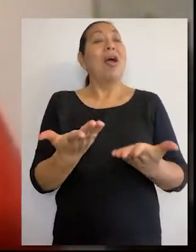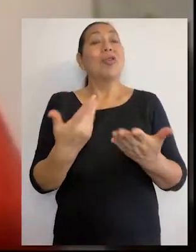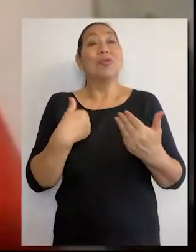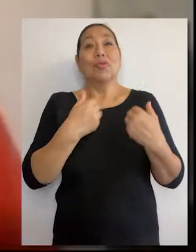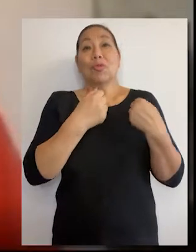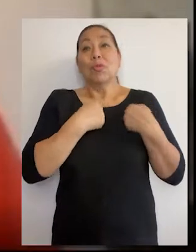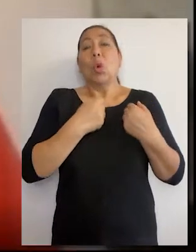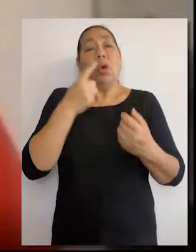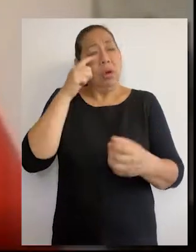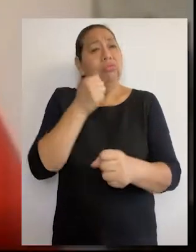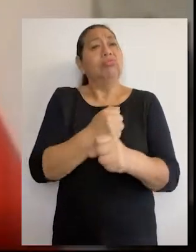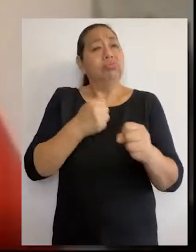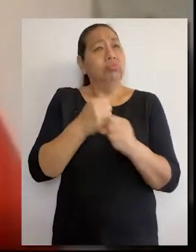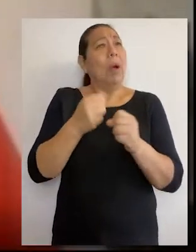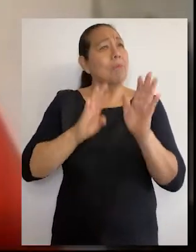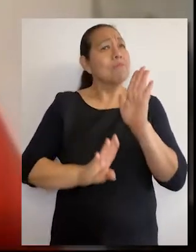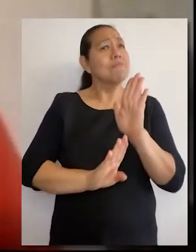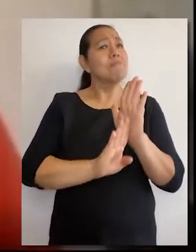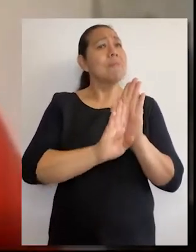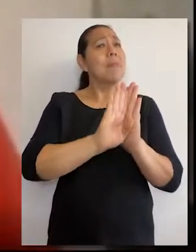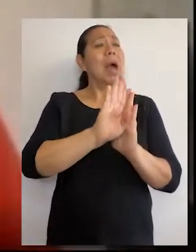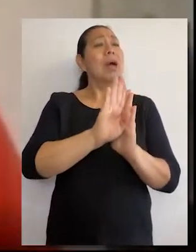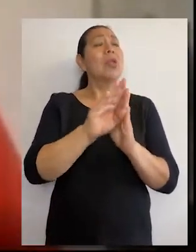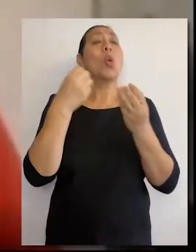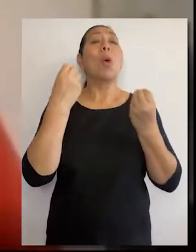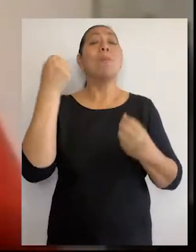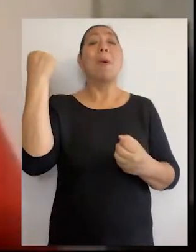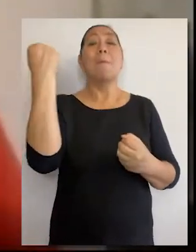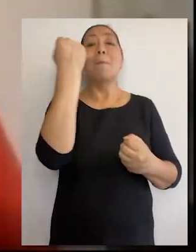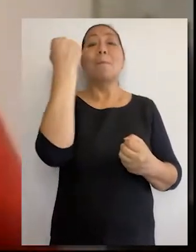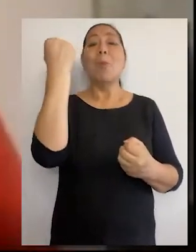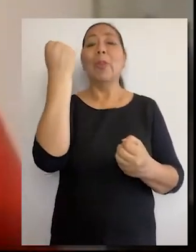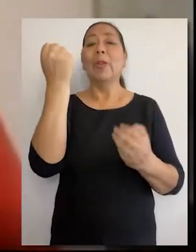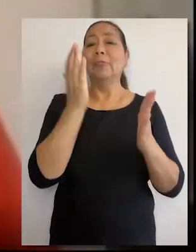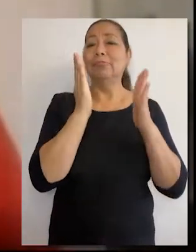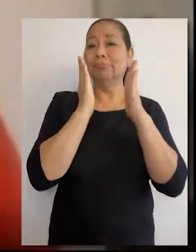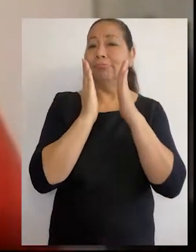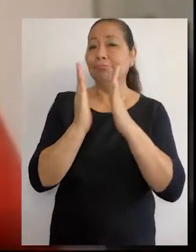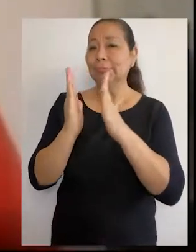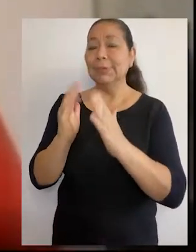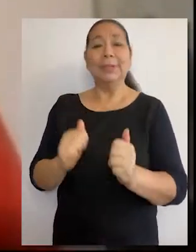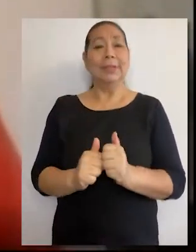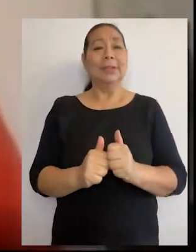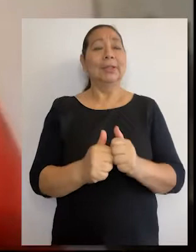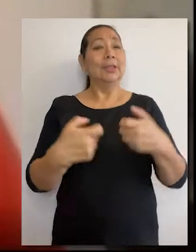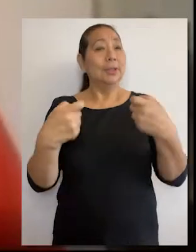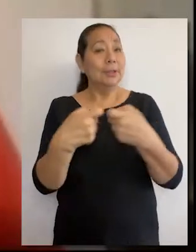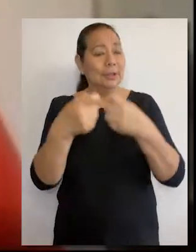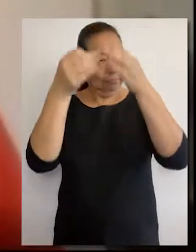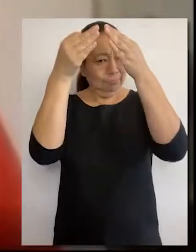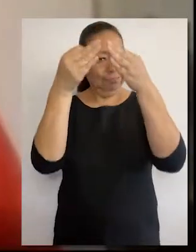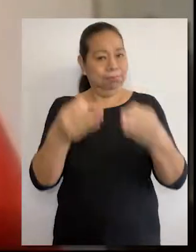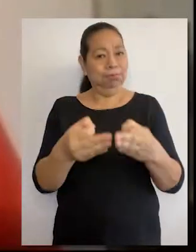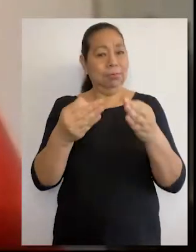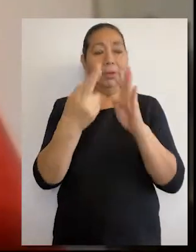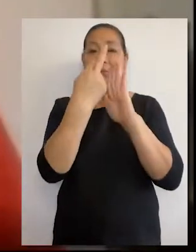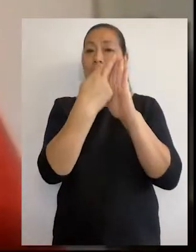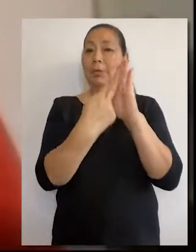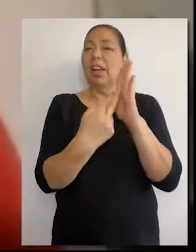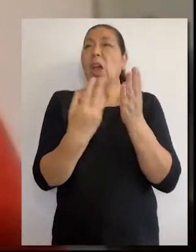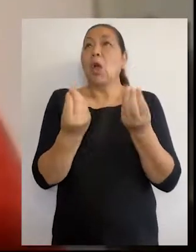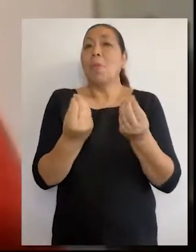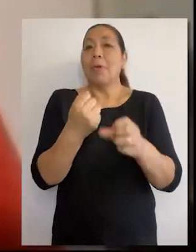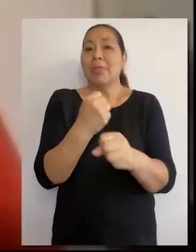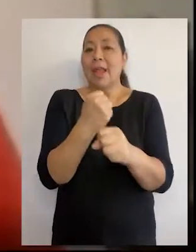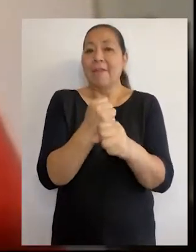que te has ganado con tu esfuerzo? Y cómo ese poder puede ser determinante en redefinir las reglas de